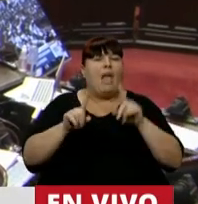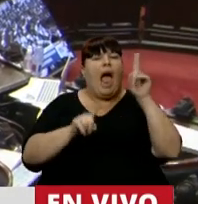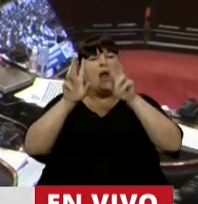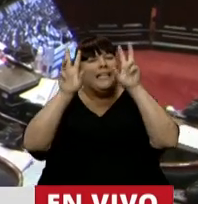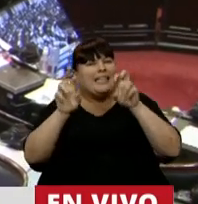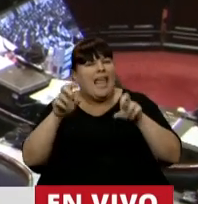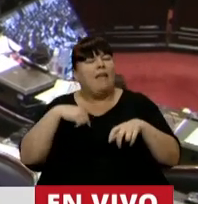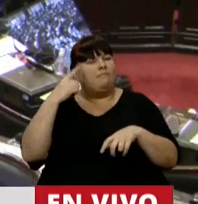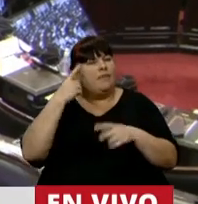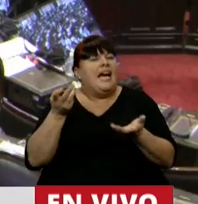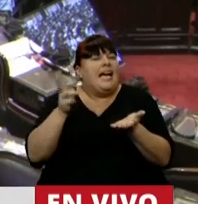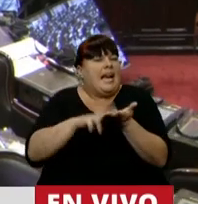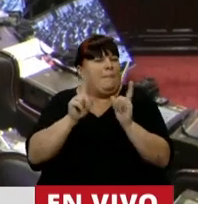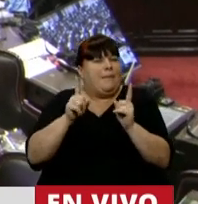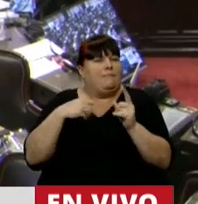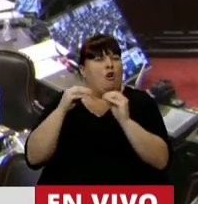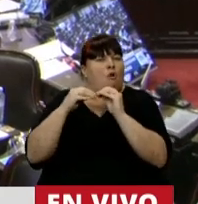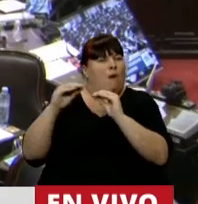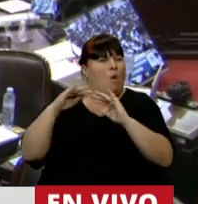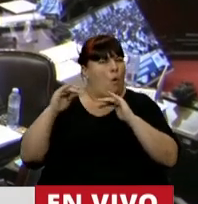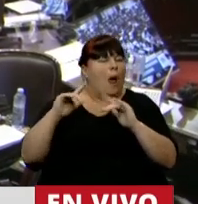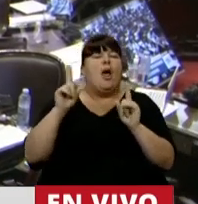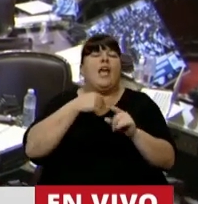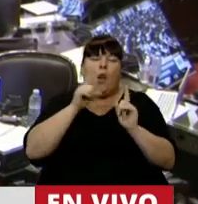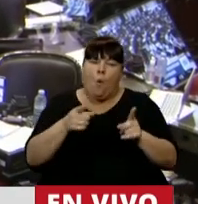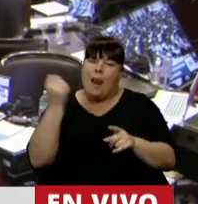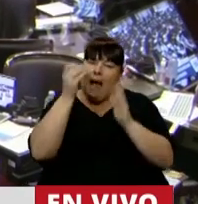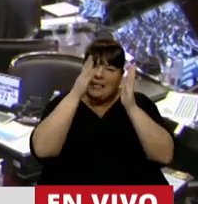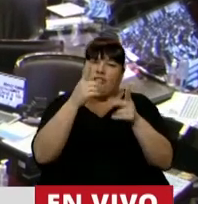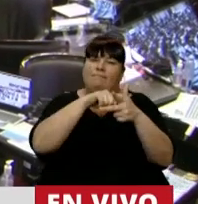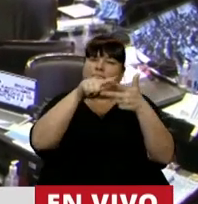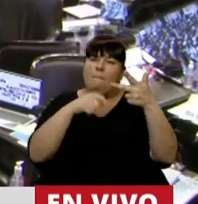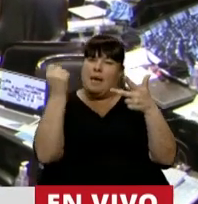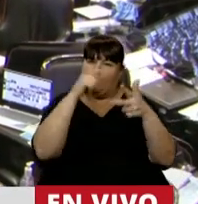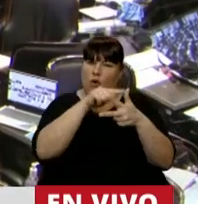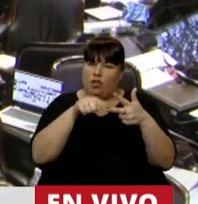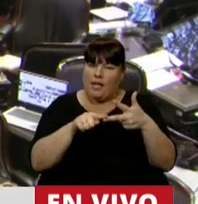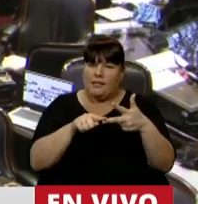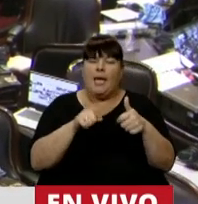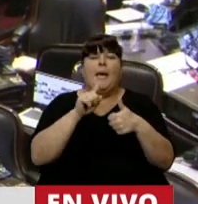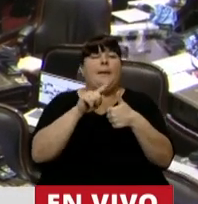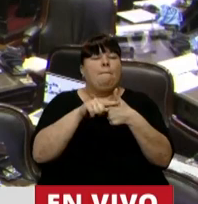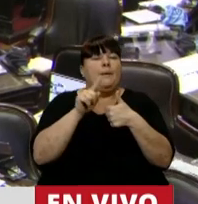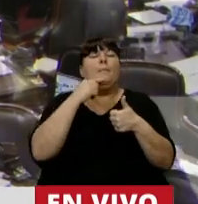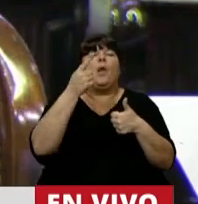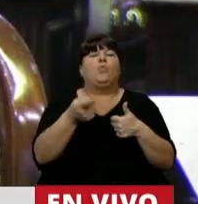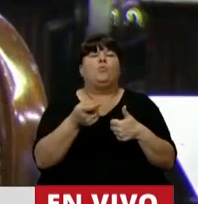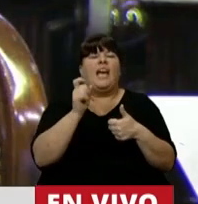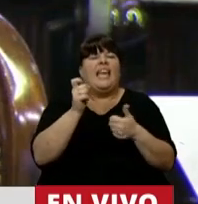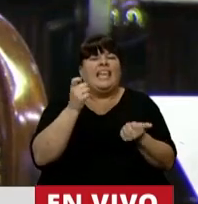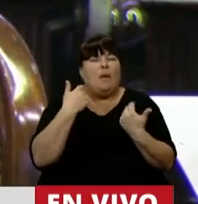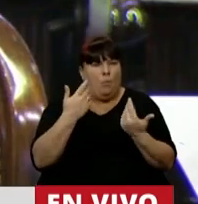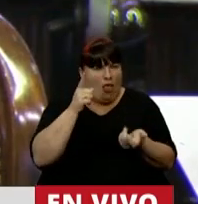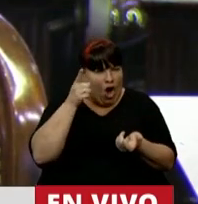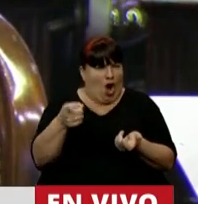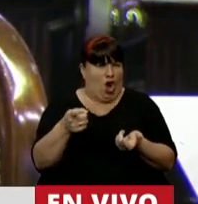algunas cuestiones me parece que me voy a repetir con mis colegas, pero no quiero dejar de enfatizar dos o tres puntos. La primera pregunta, ¿quién puede estar en